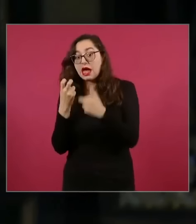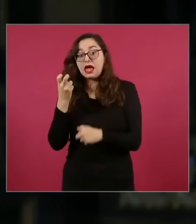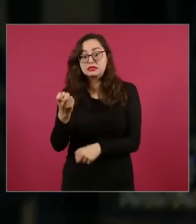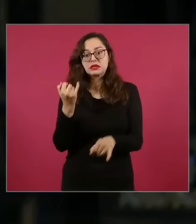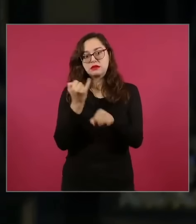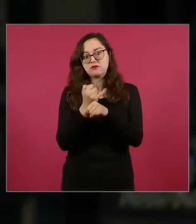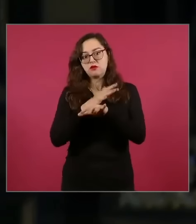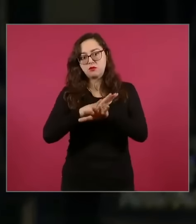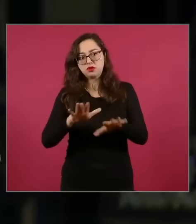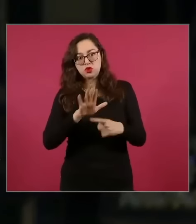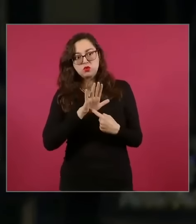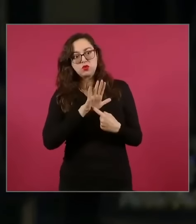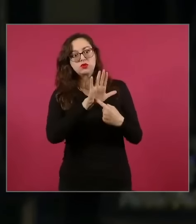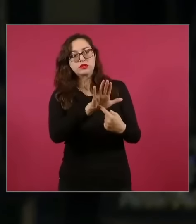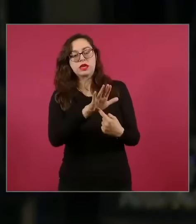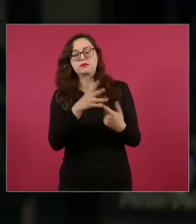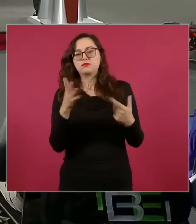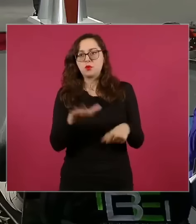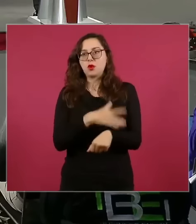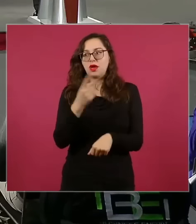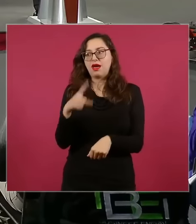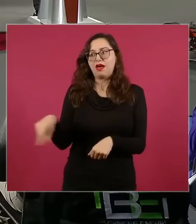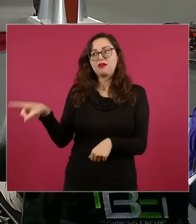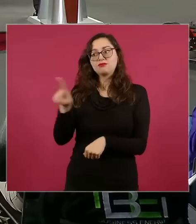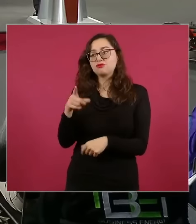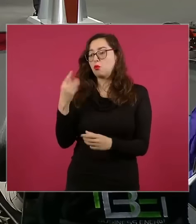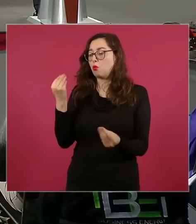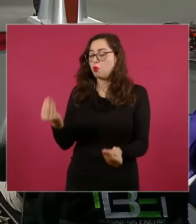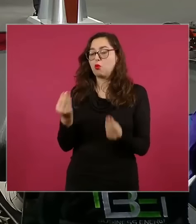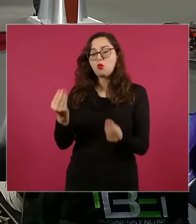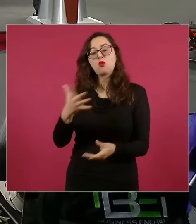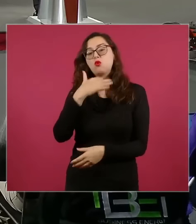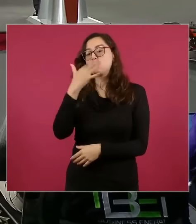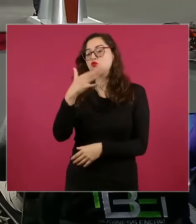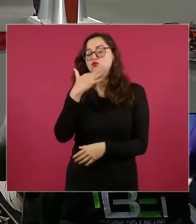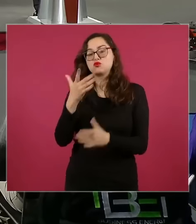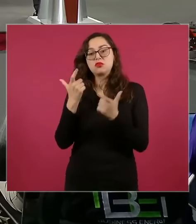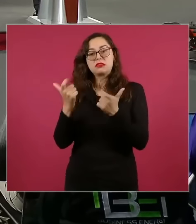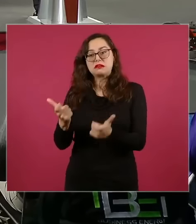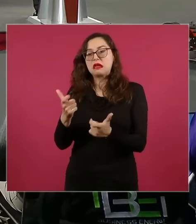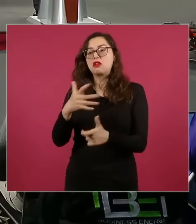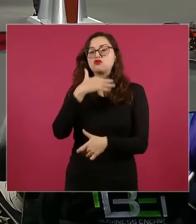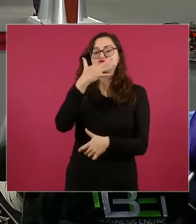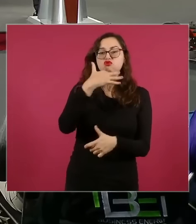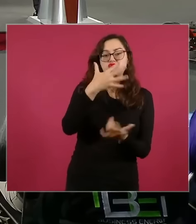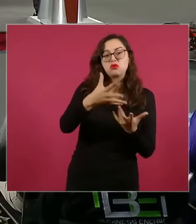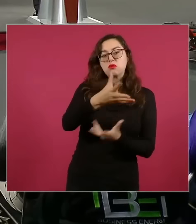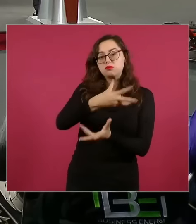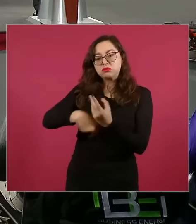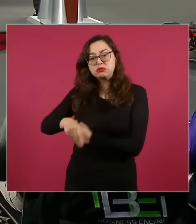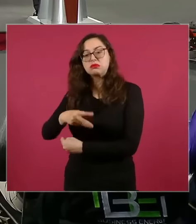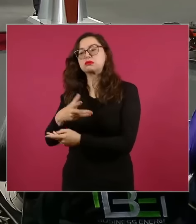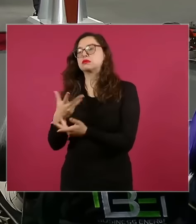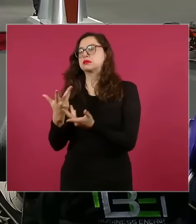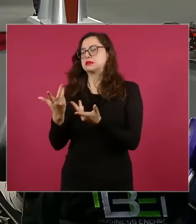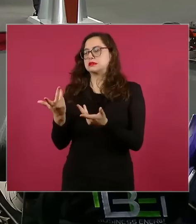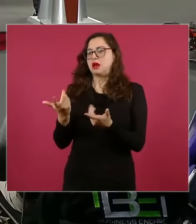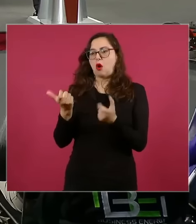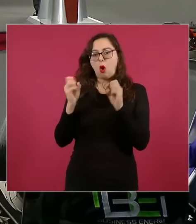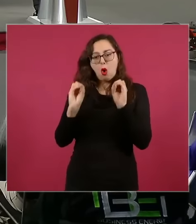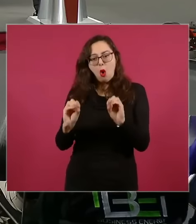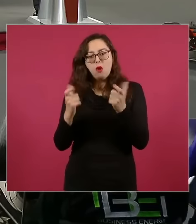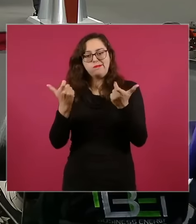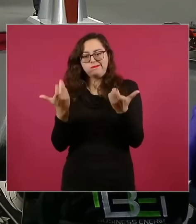ayudaría mucho también a comprender de qué estamos hablando cuando se determina por parte de la